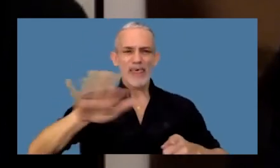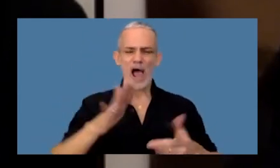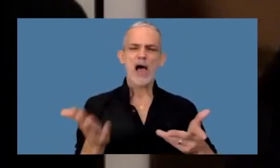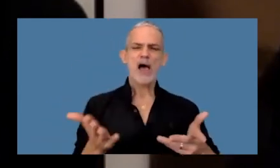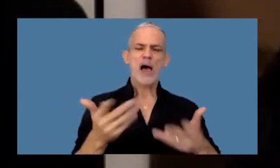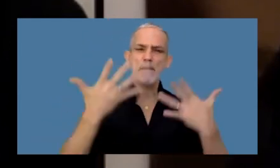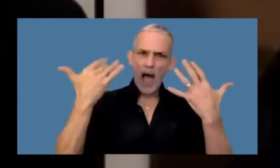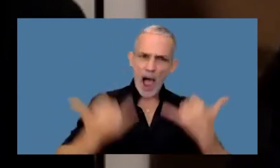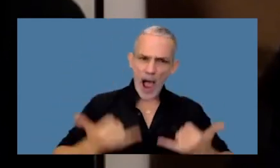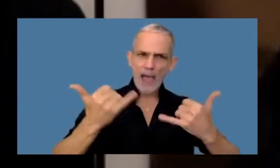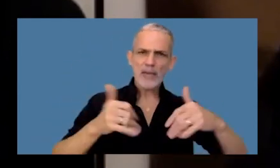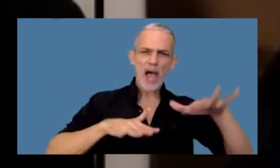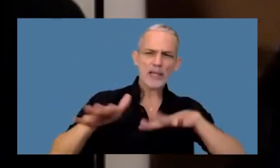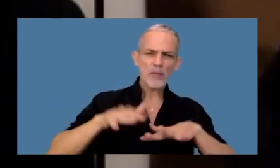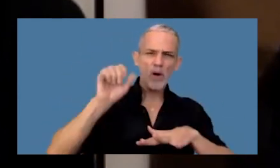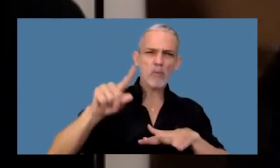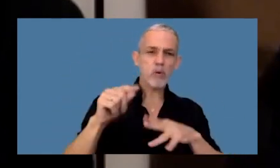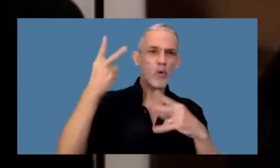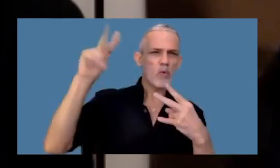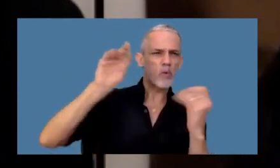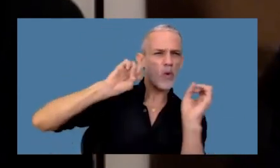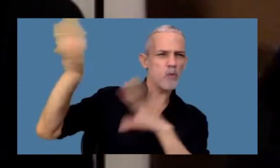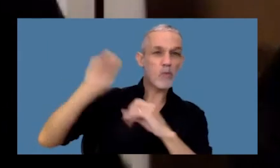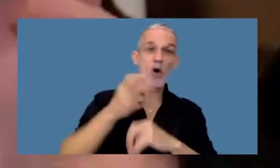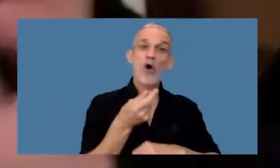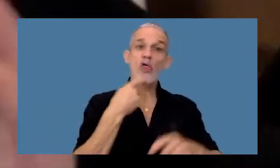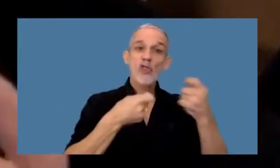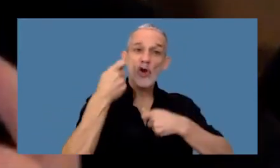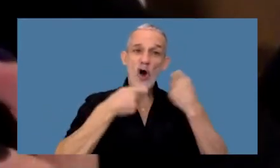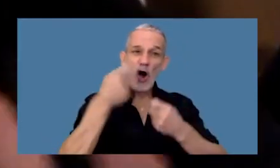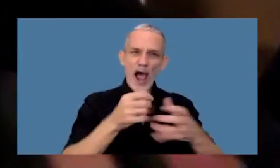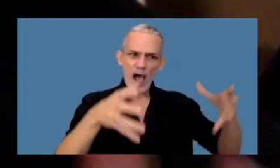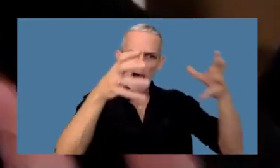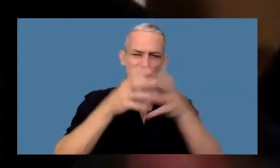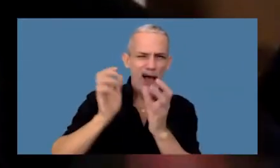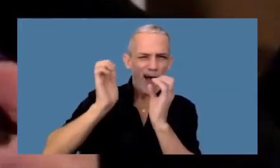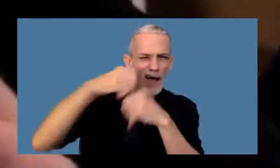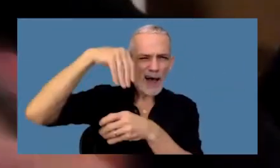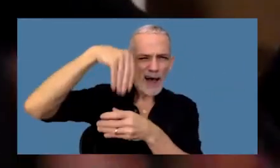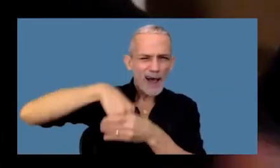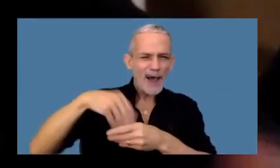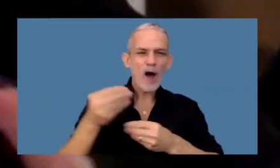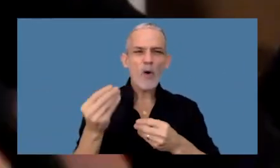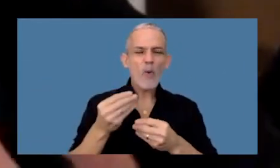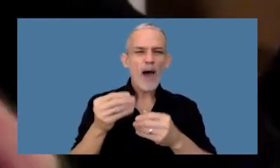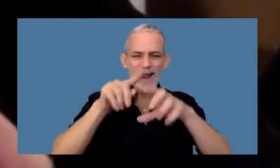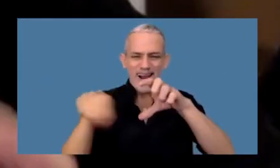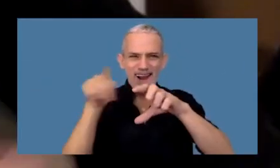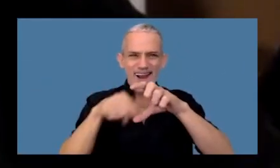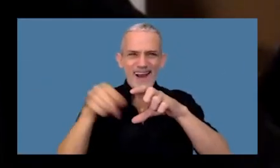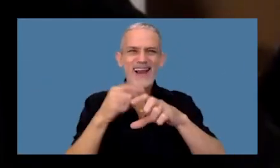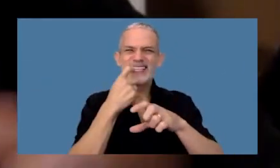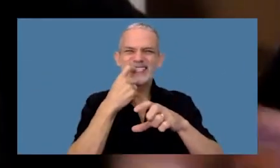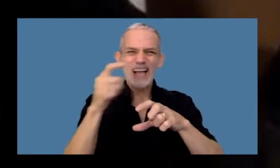realización de actividades de exportación de estupefacientes camuflados en el envío de bobinas de láminas de